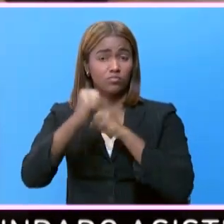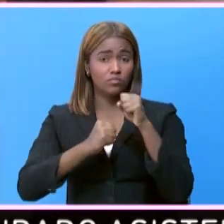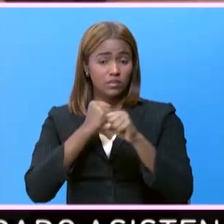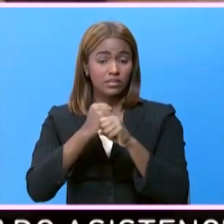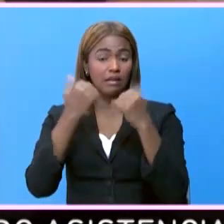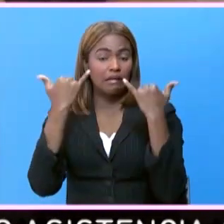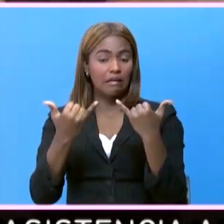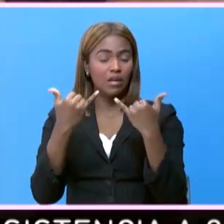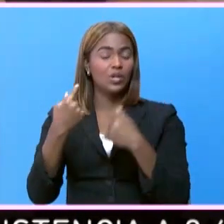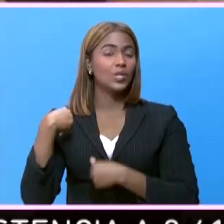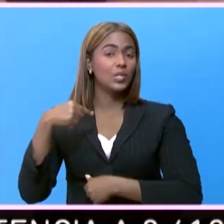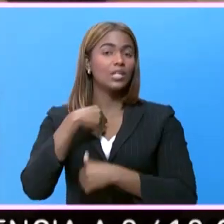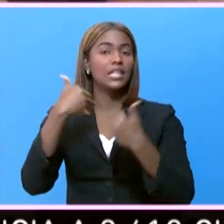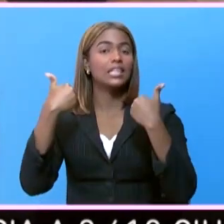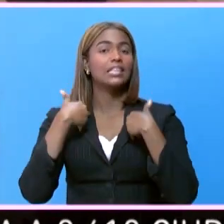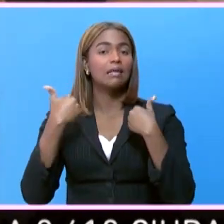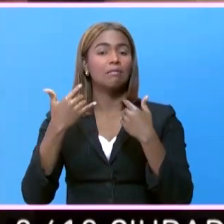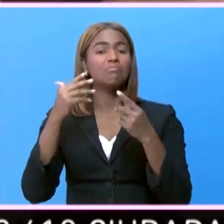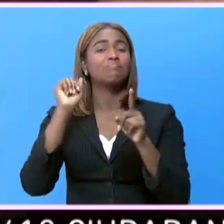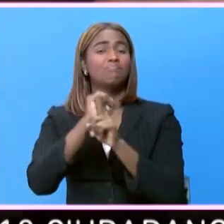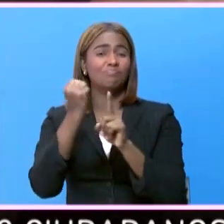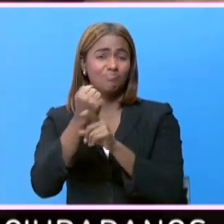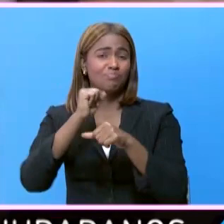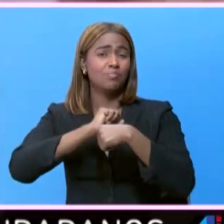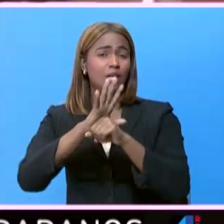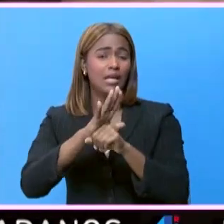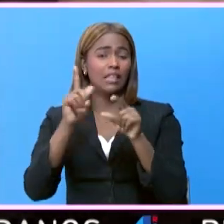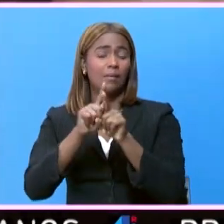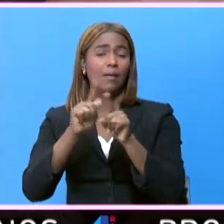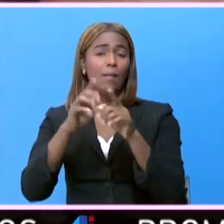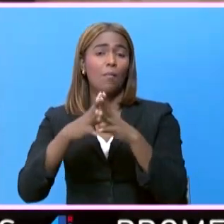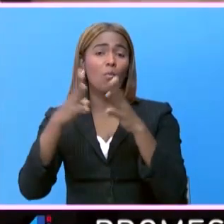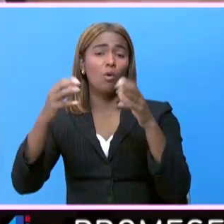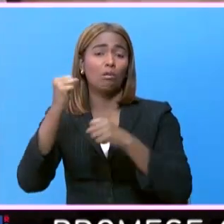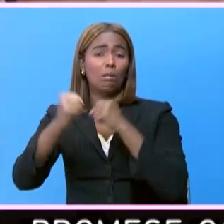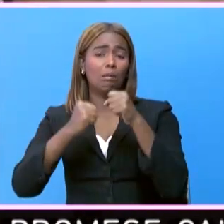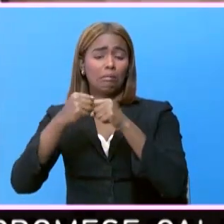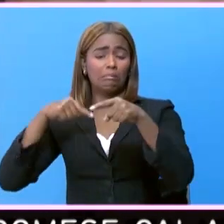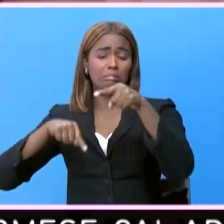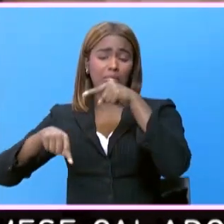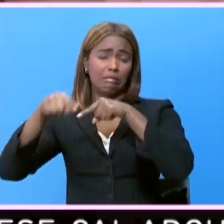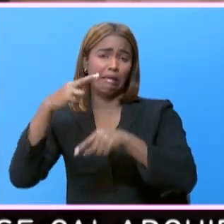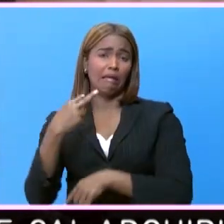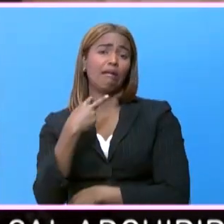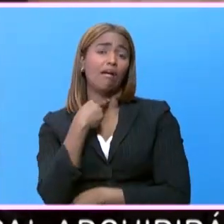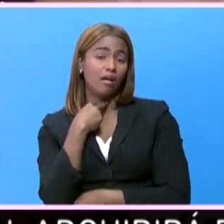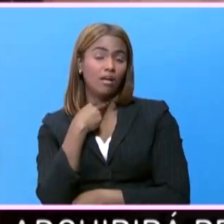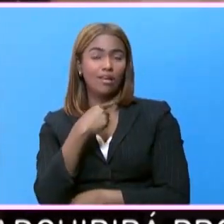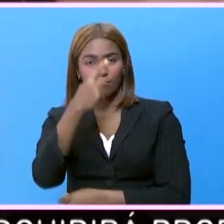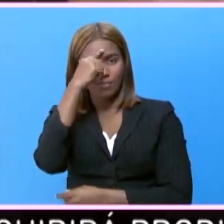ahora tenemos la pandemia y muchos años de retroceso. El